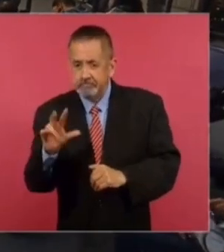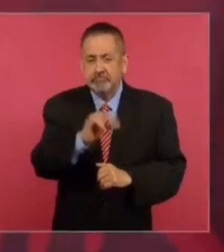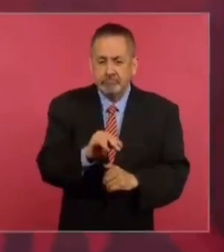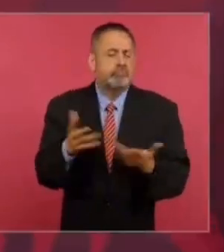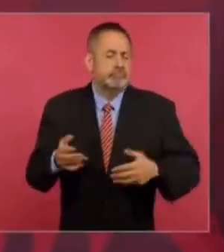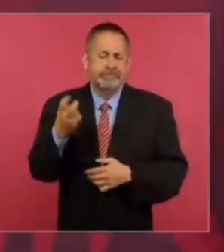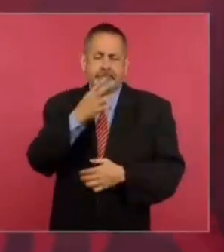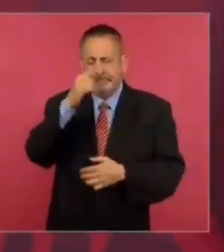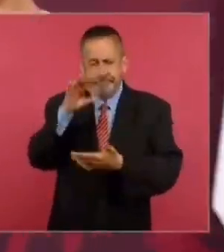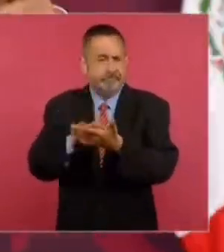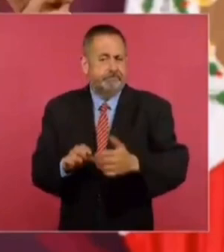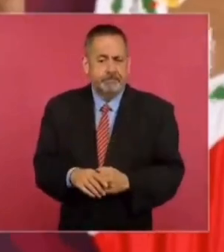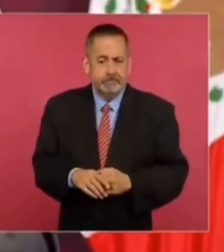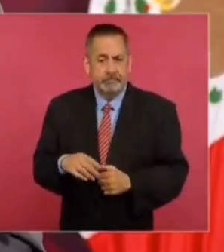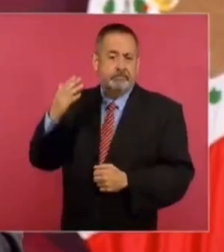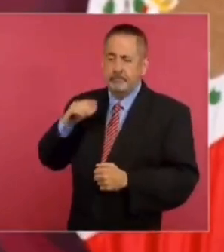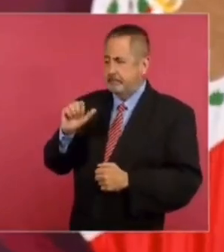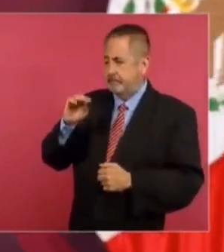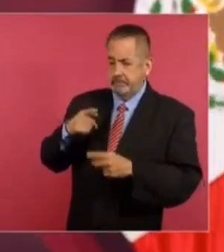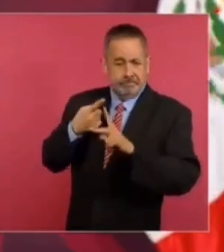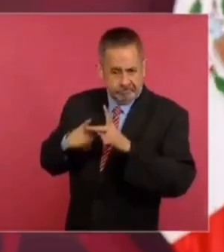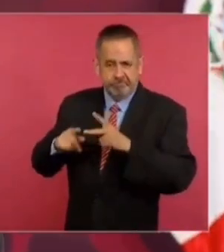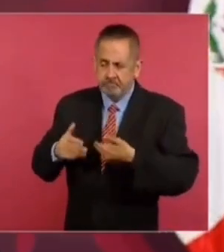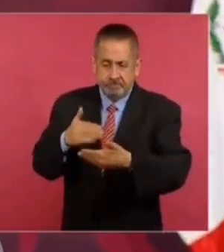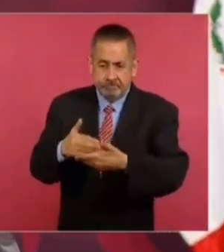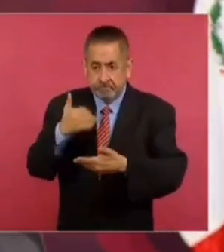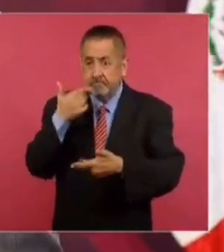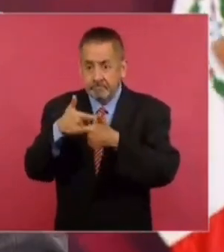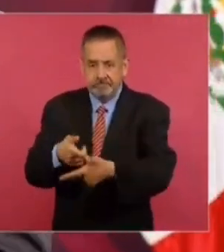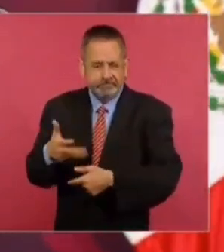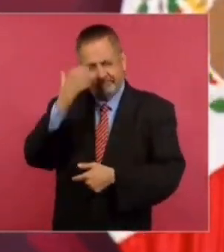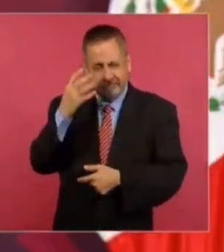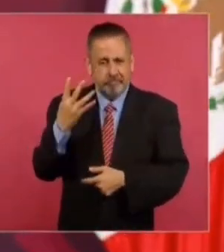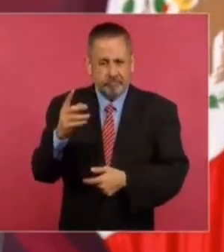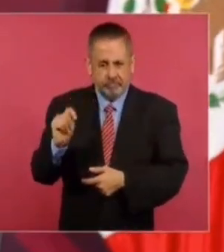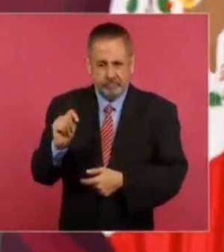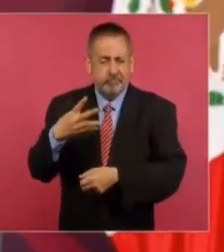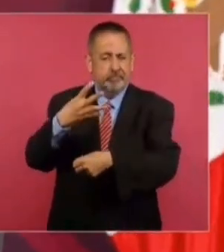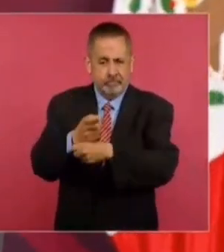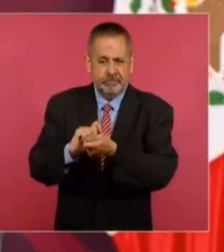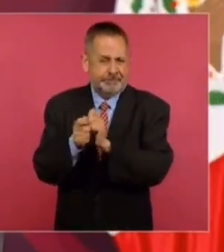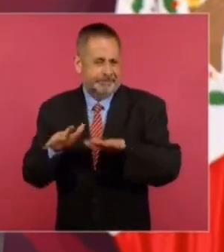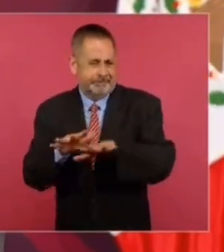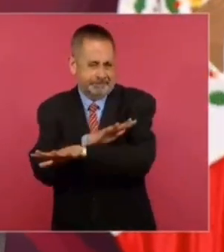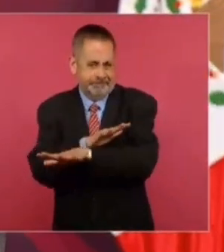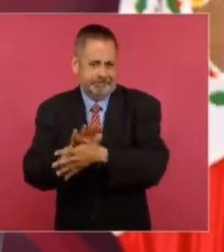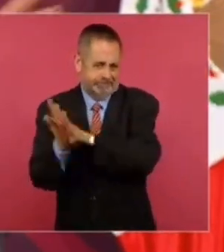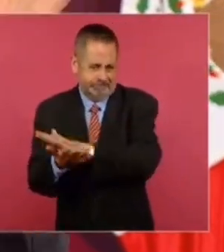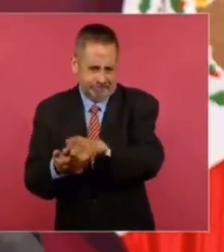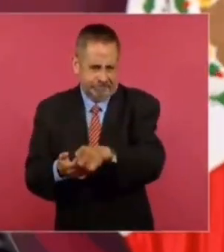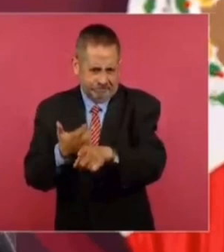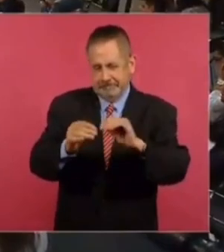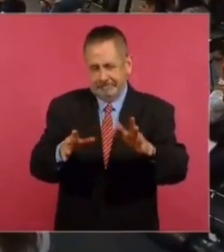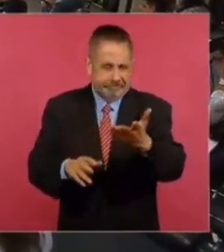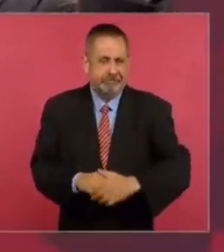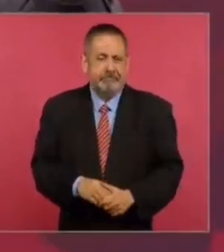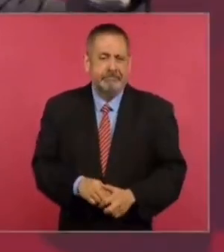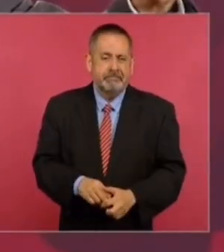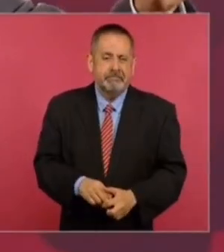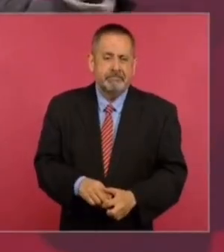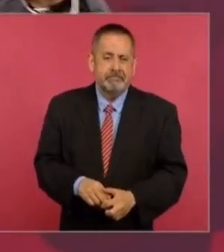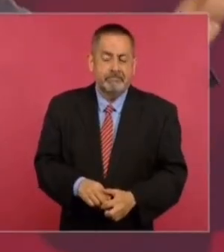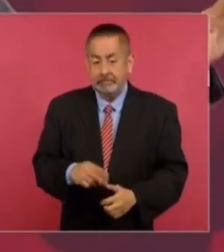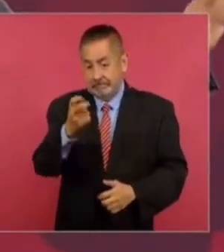¿Quieres que continúe lo que ya inició y que se conoce como cuarta transformación o no quieres? Entonces,